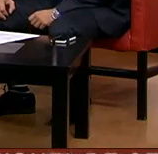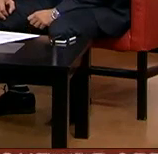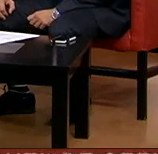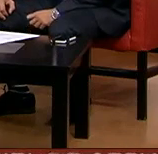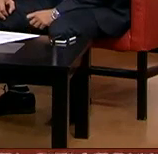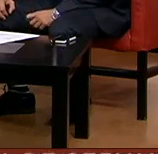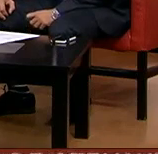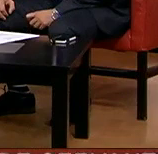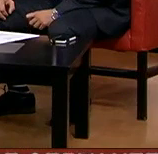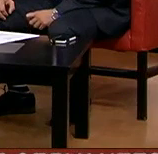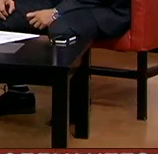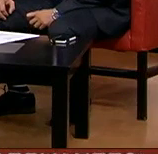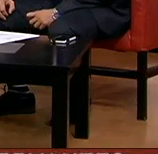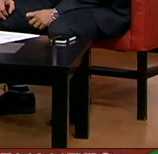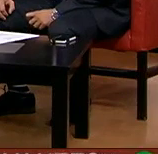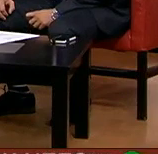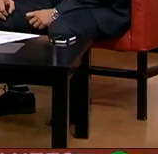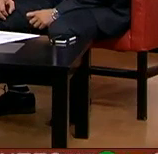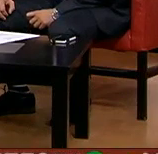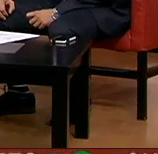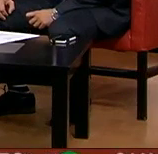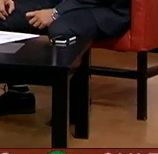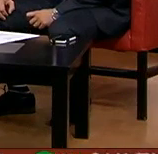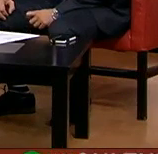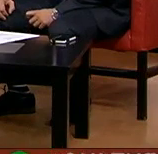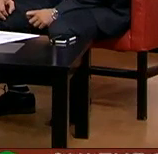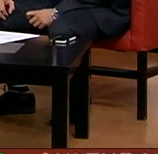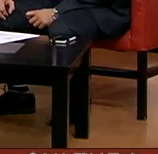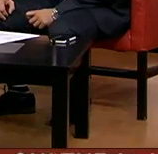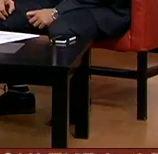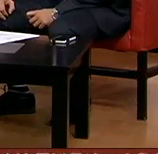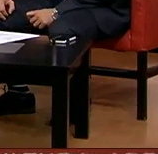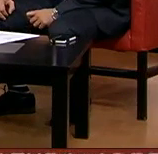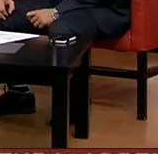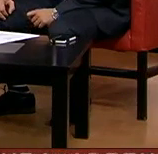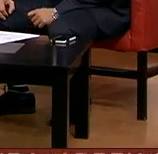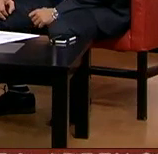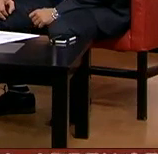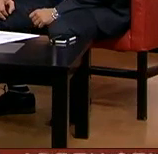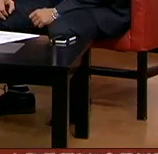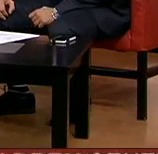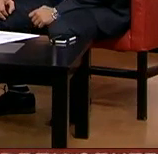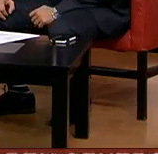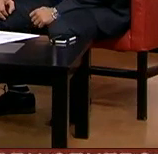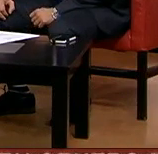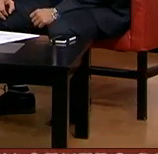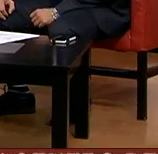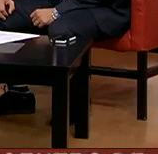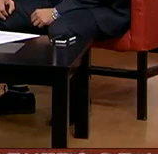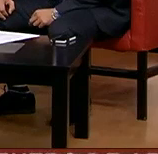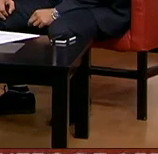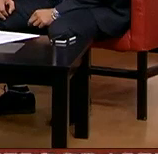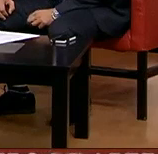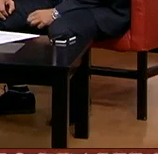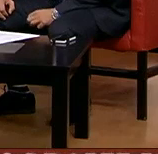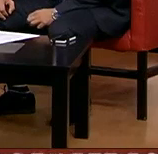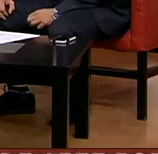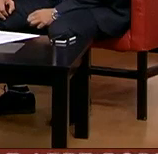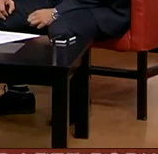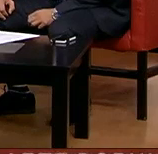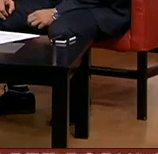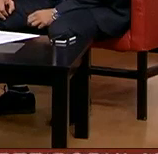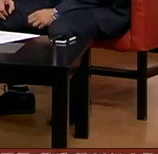del estudio a toda la producción realmente fue un proceso muy demandante y bastante